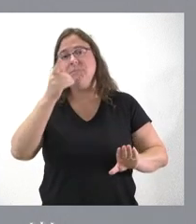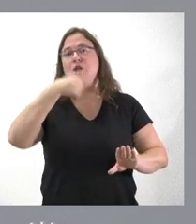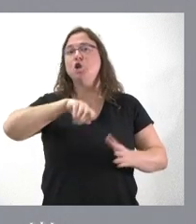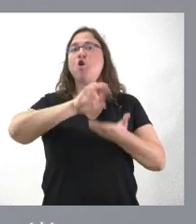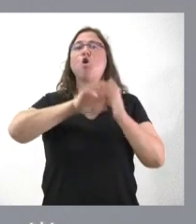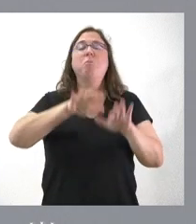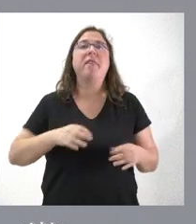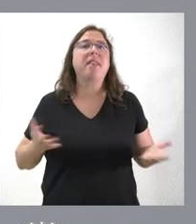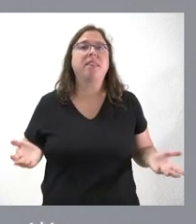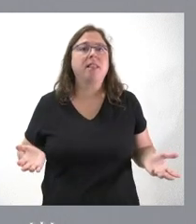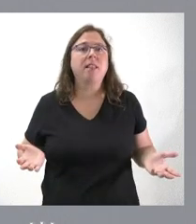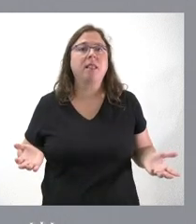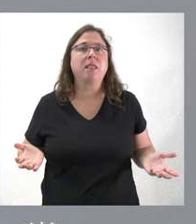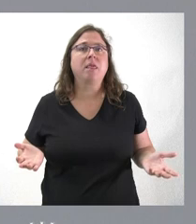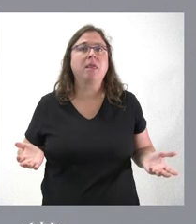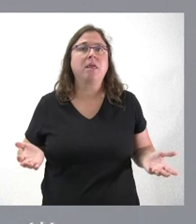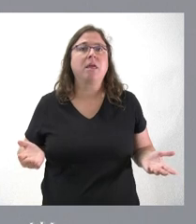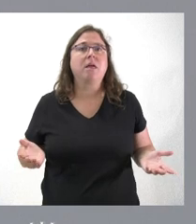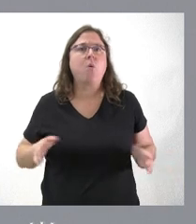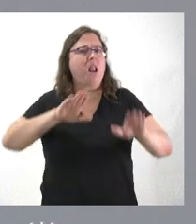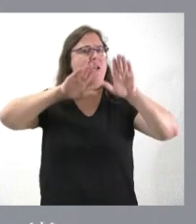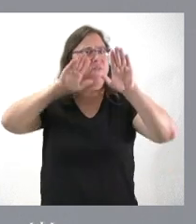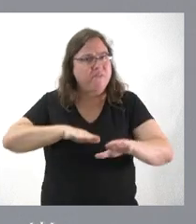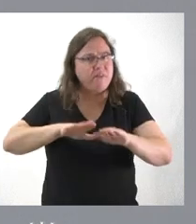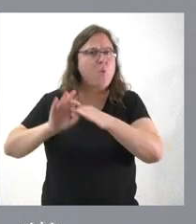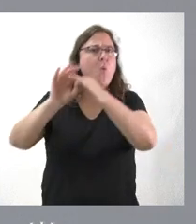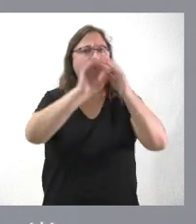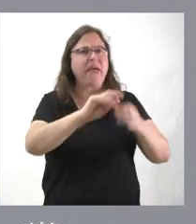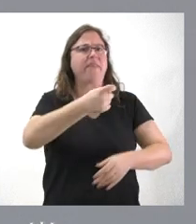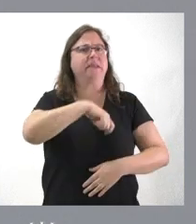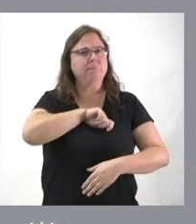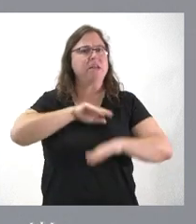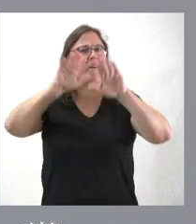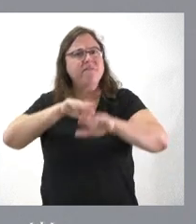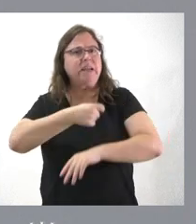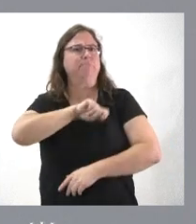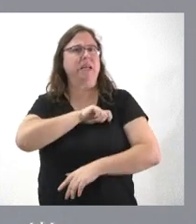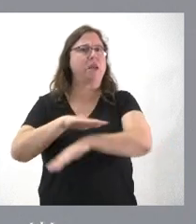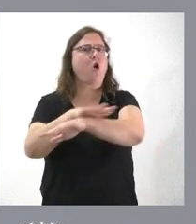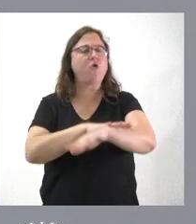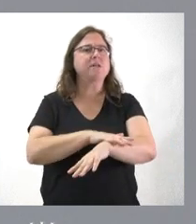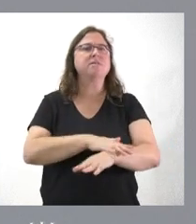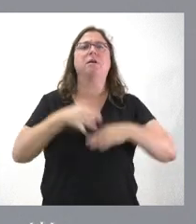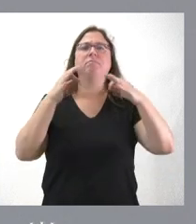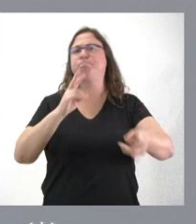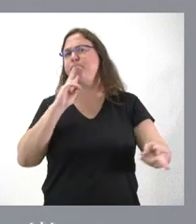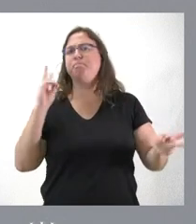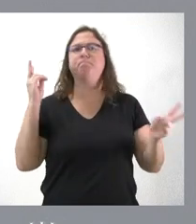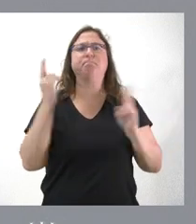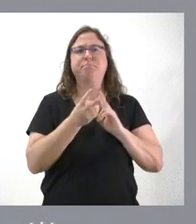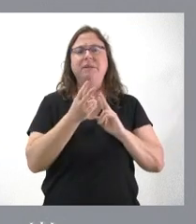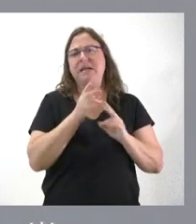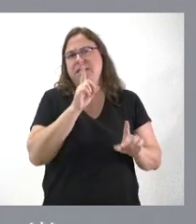a la unidad de España y leal al Gobierno de España, pero muchas veces encontramos la respuesta del